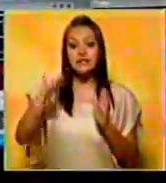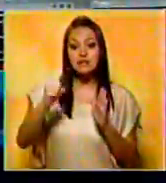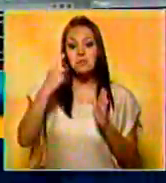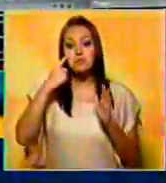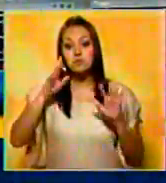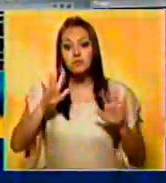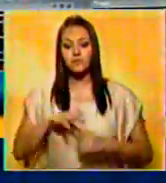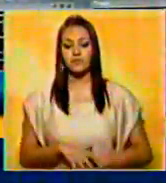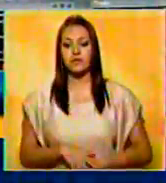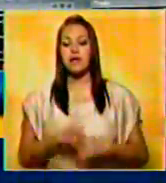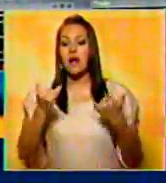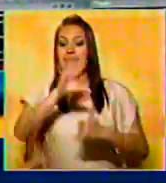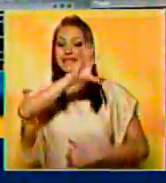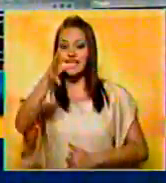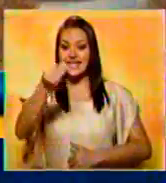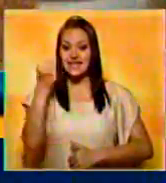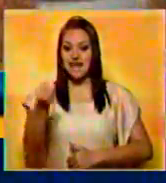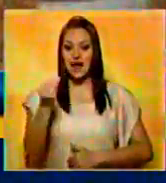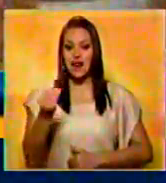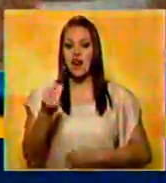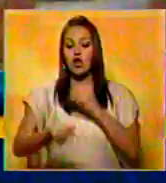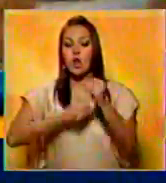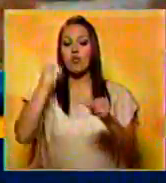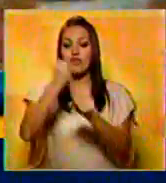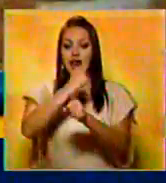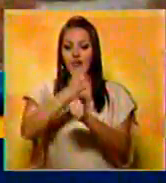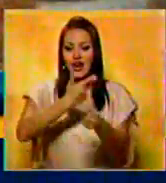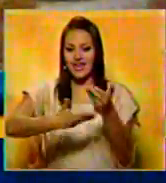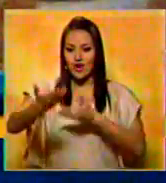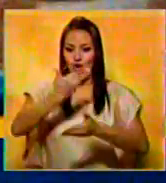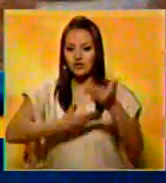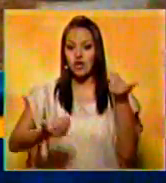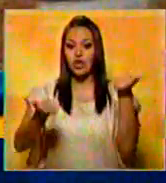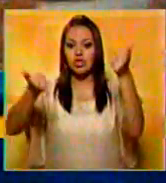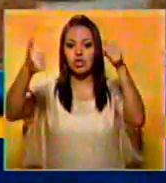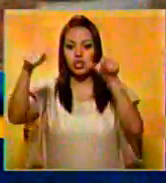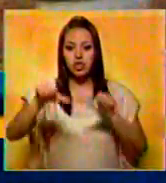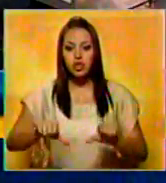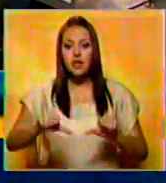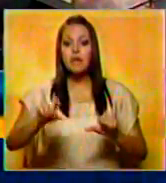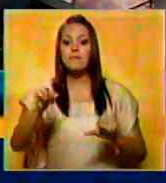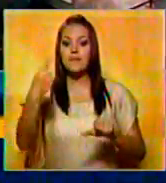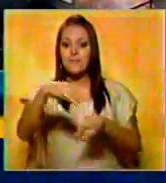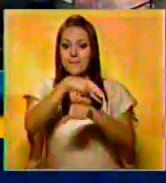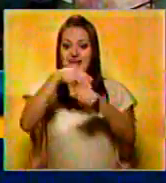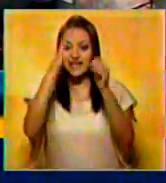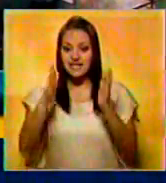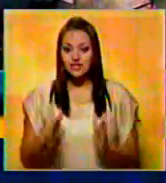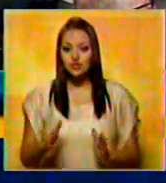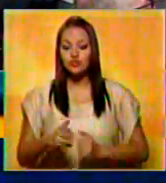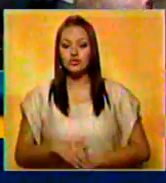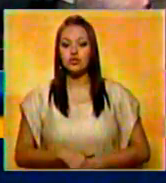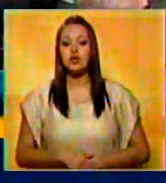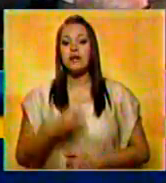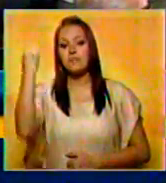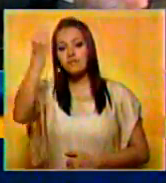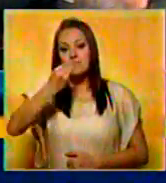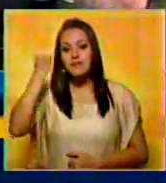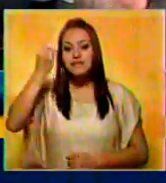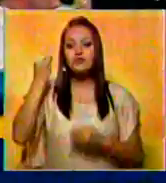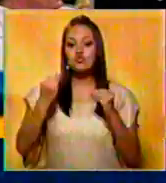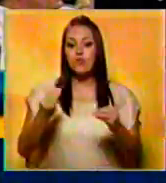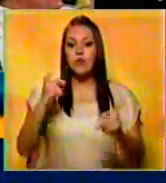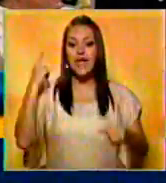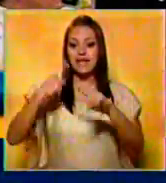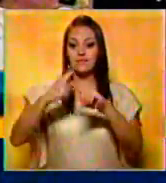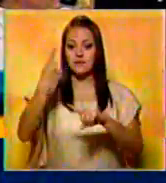En Italia, las acciones en las bolsas de valores cayeron ante la noticia de que el primer ministro Mario Monti piensa dimitir y